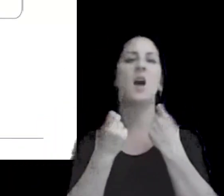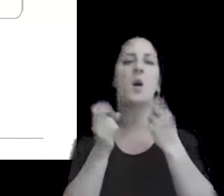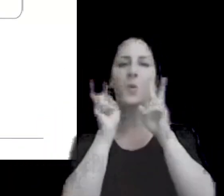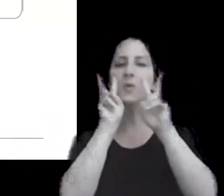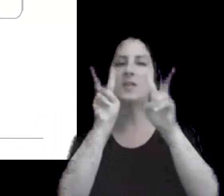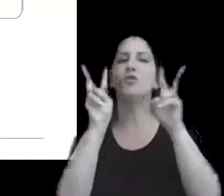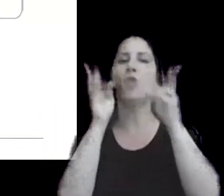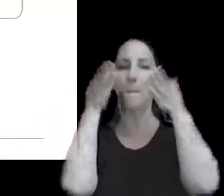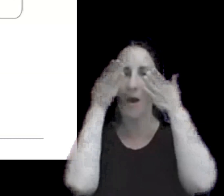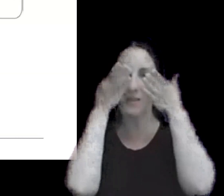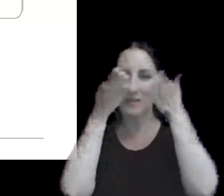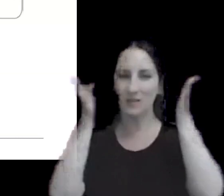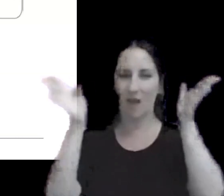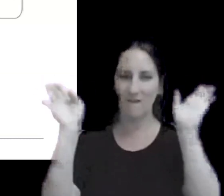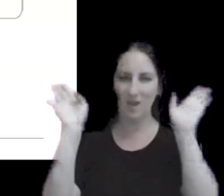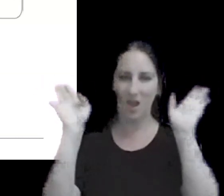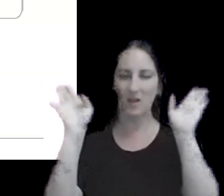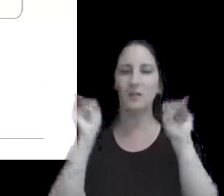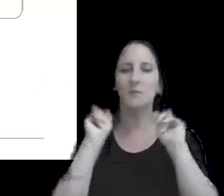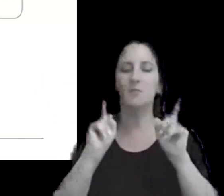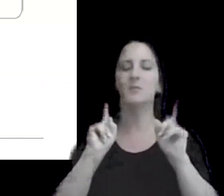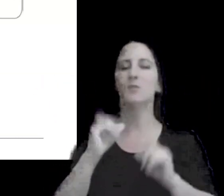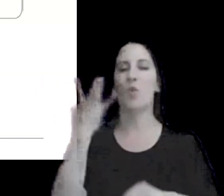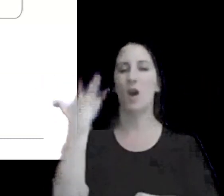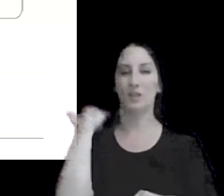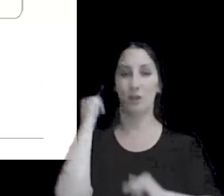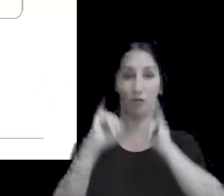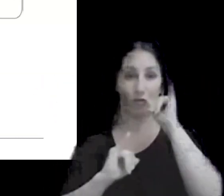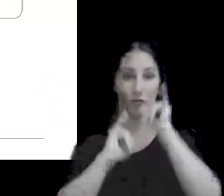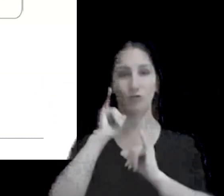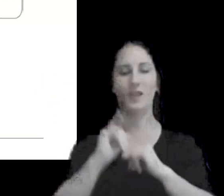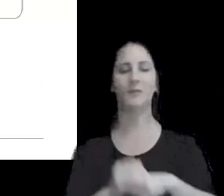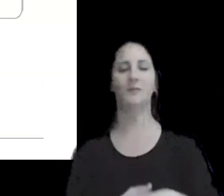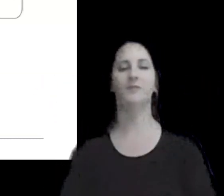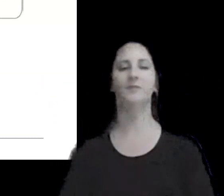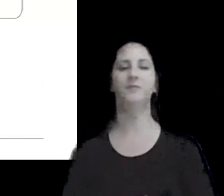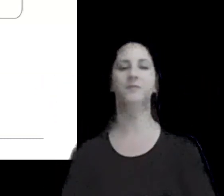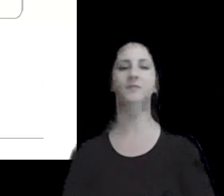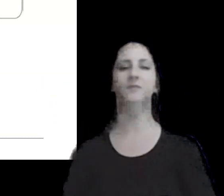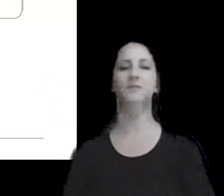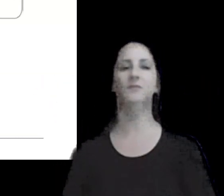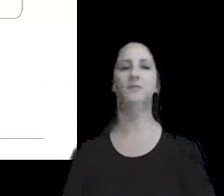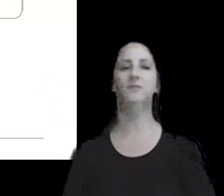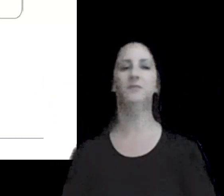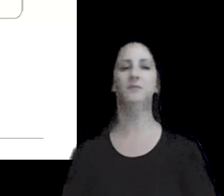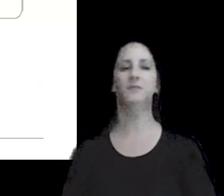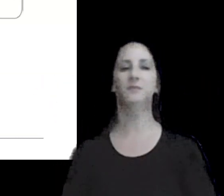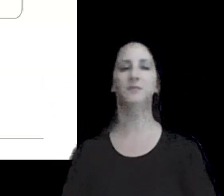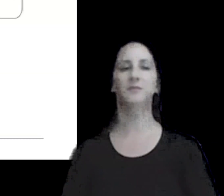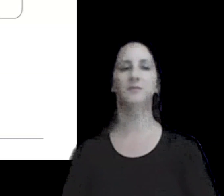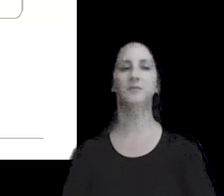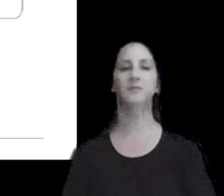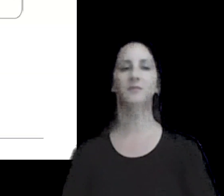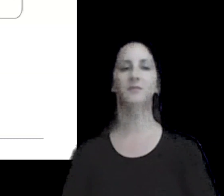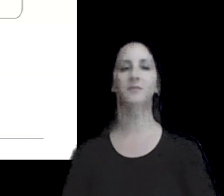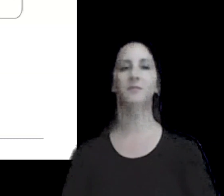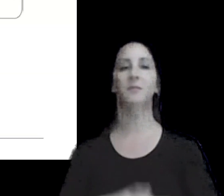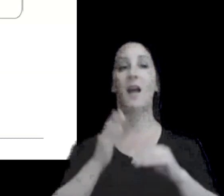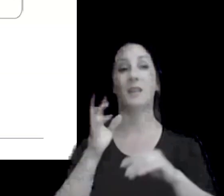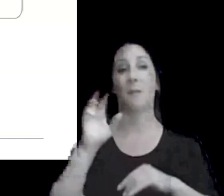más amplia como comentaba previo previo a pre-BEPS